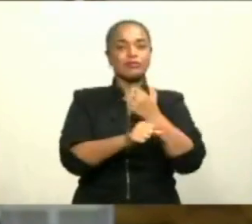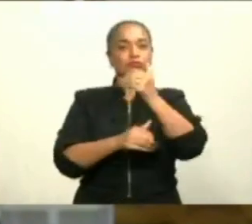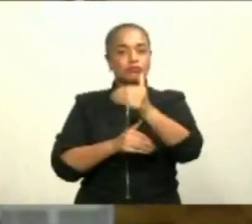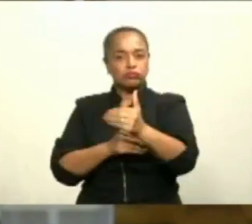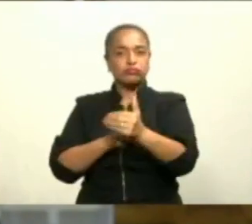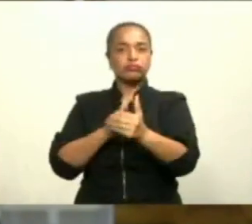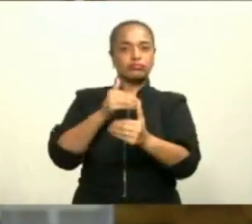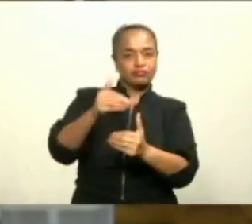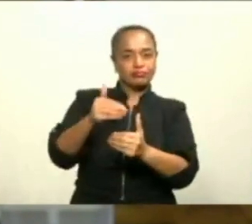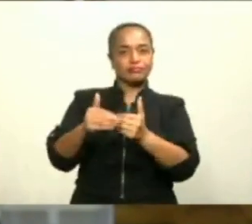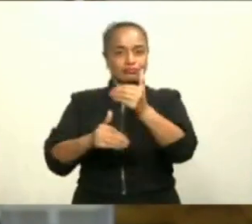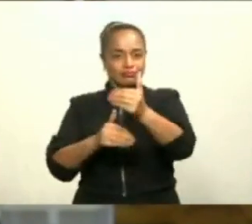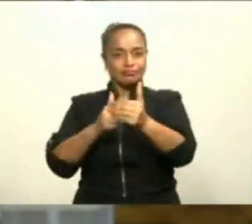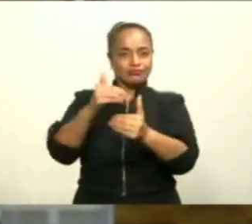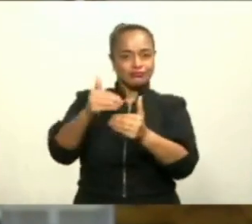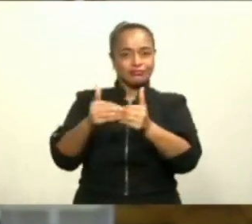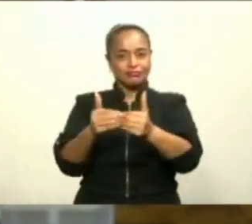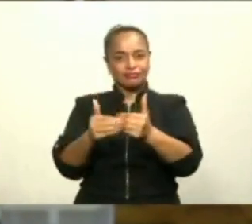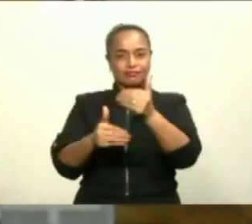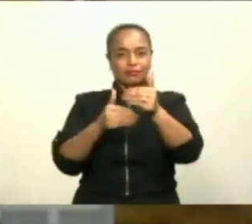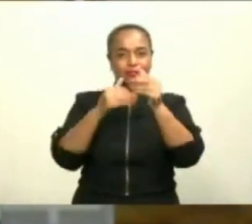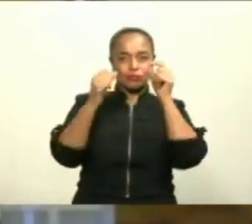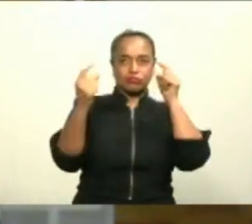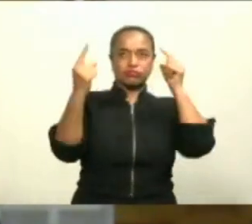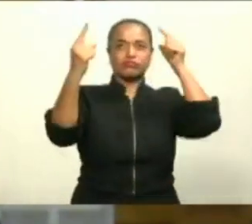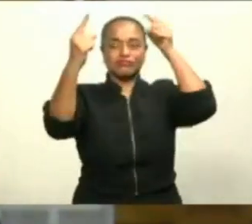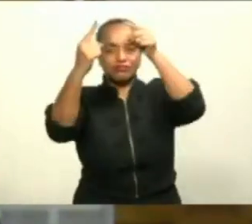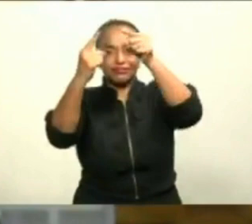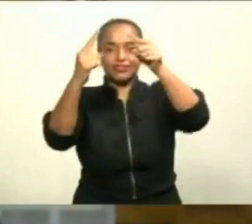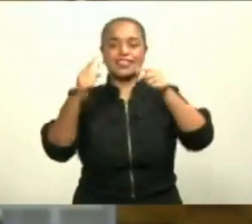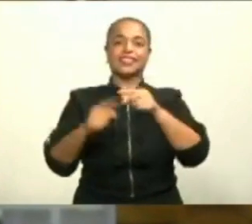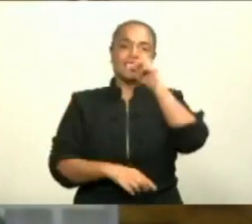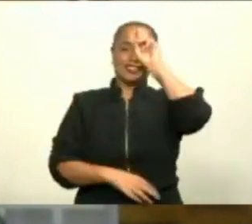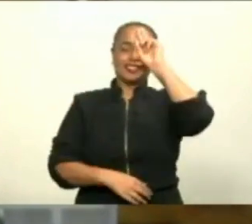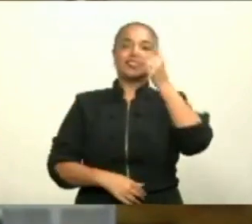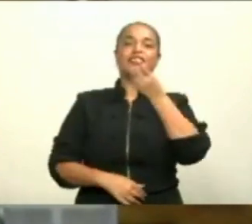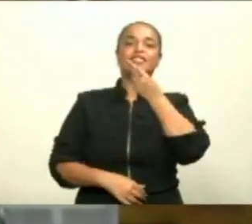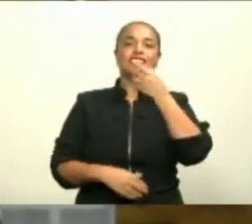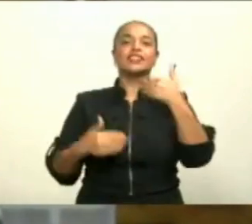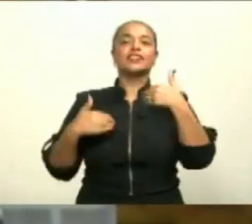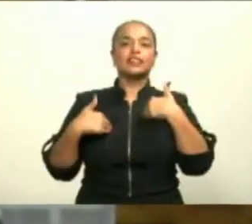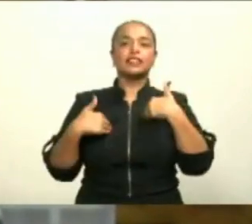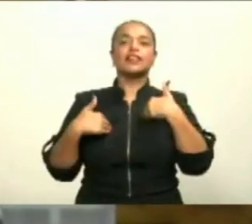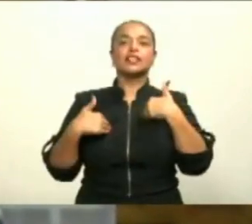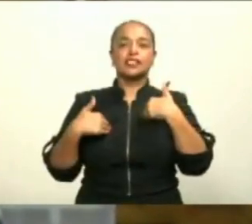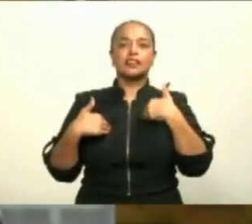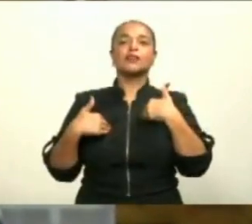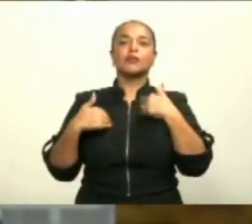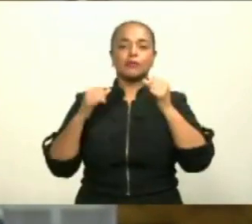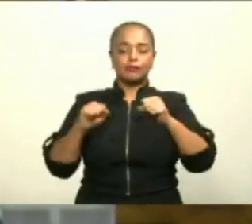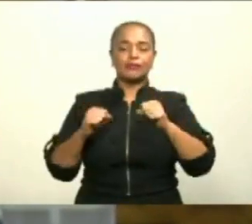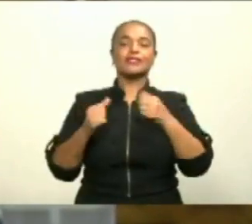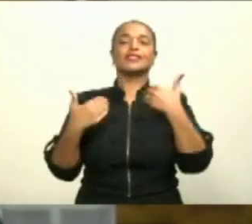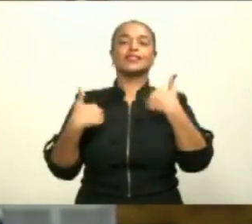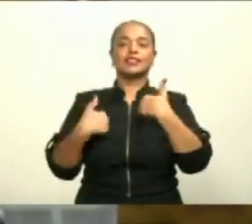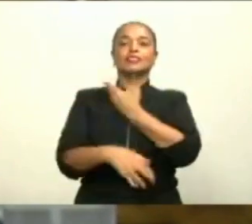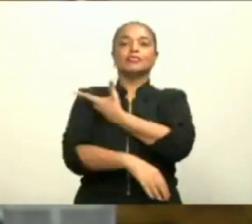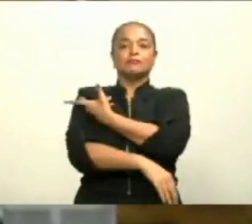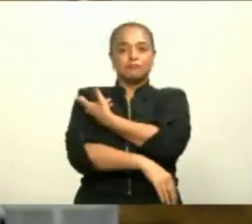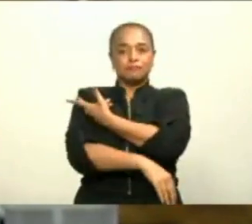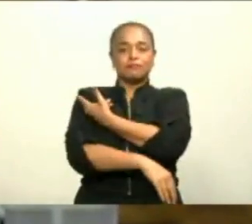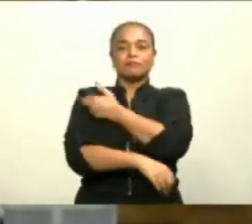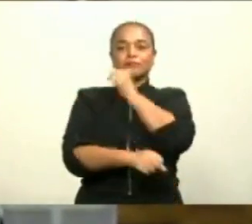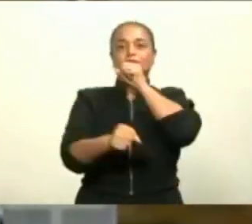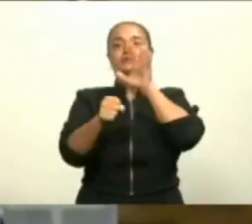que nos acerca a nuestra meta de garantizar que el pueblo dominicano tenga acceso a vacunación de manera segura, como lo